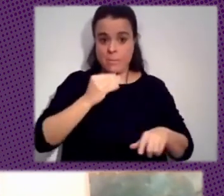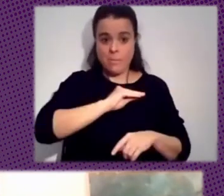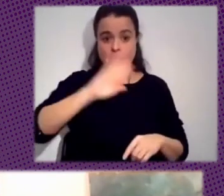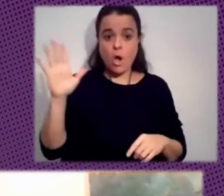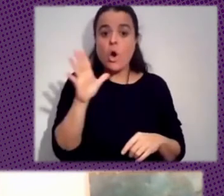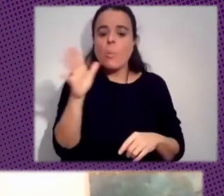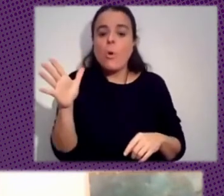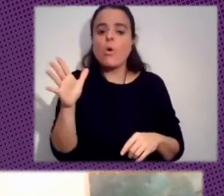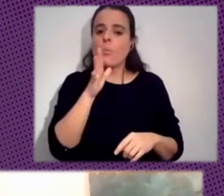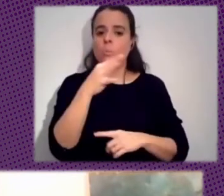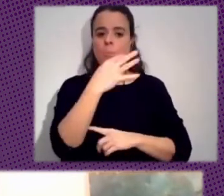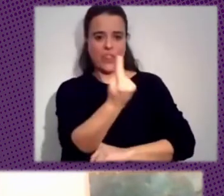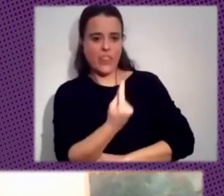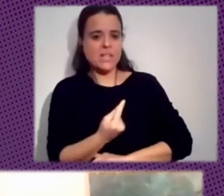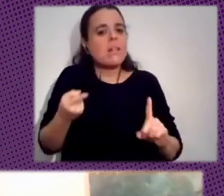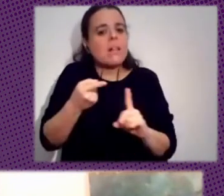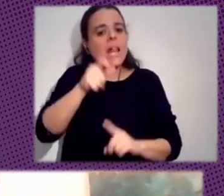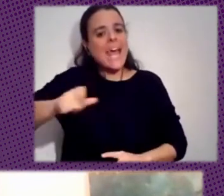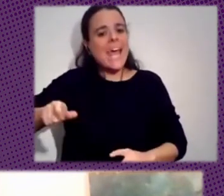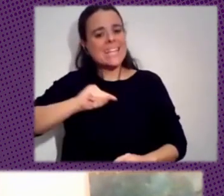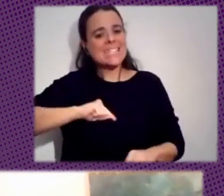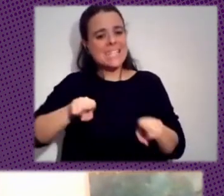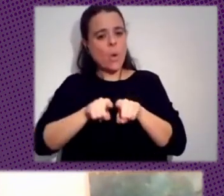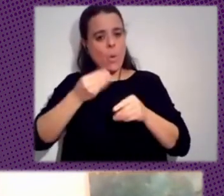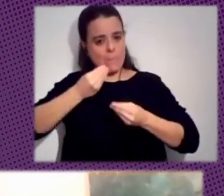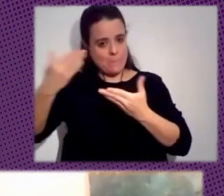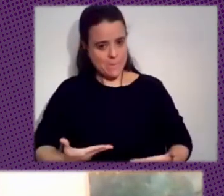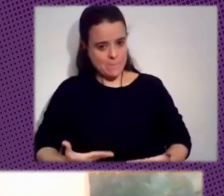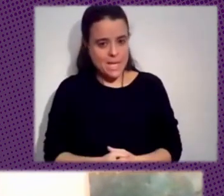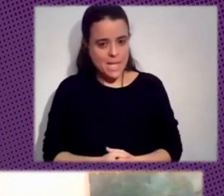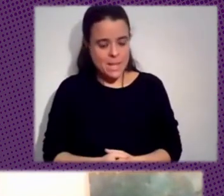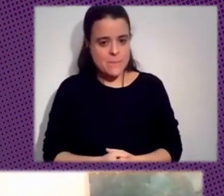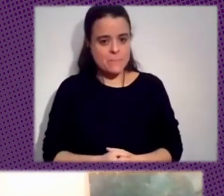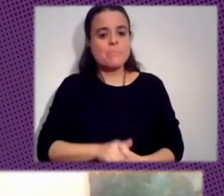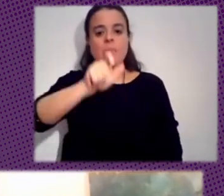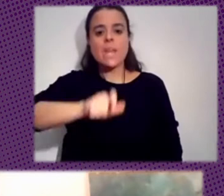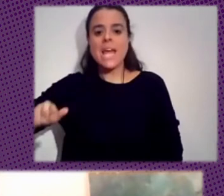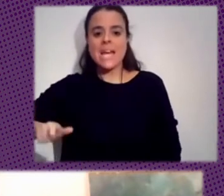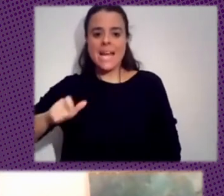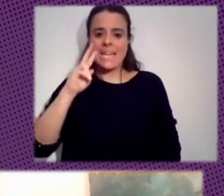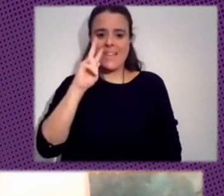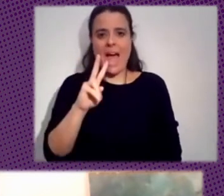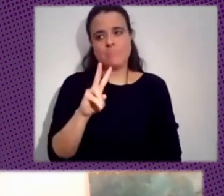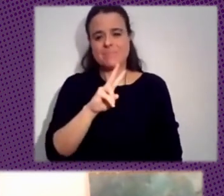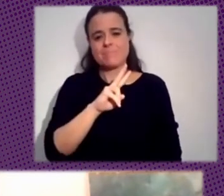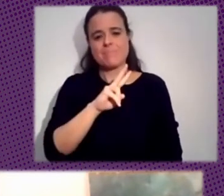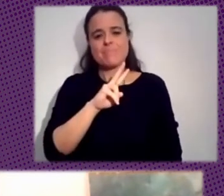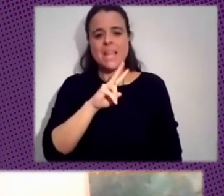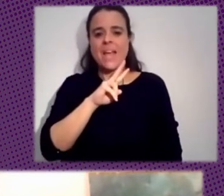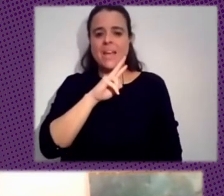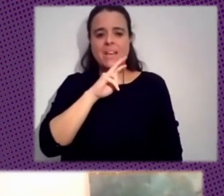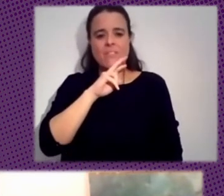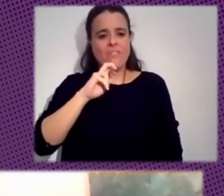A Estar Diseñadas Para Que La Gente Se Sienta Bienvenida Y Encuentre Algo De Substancia Y Algo De Empatía Y